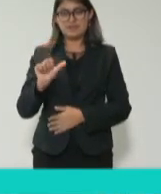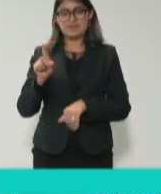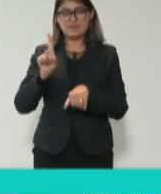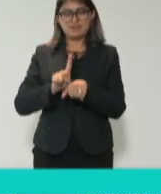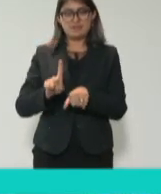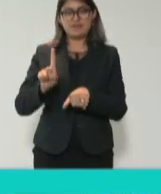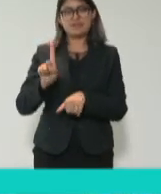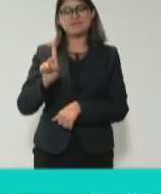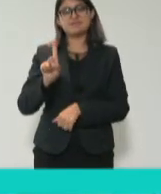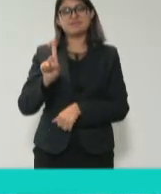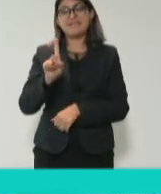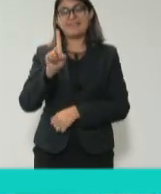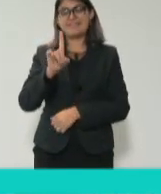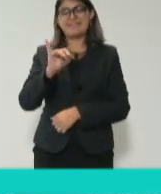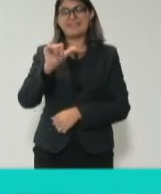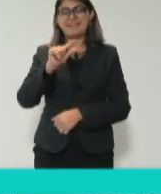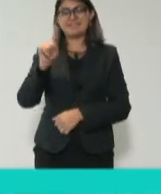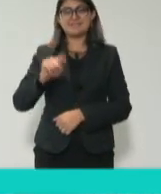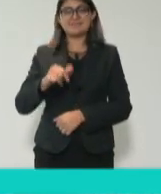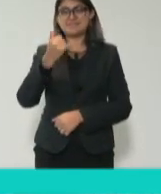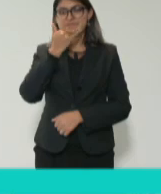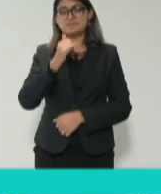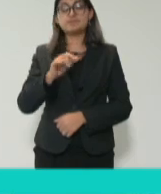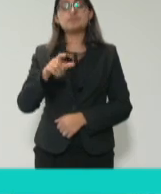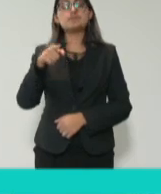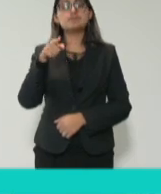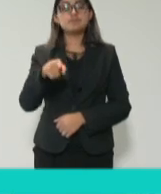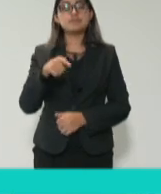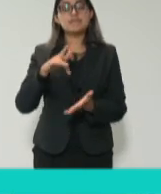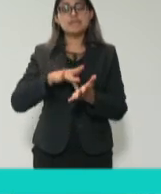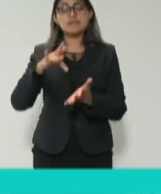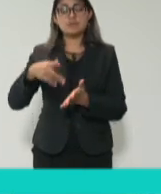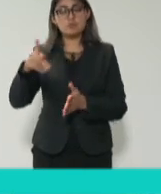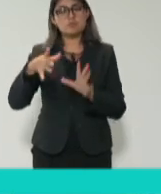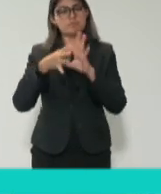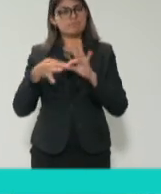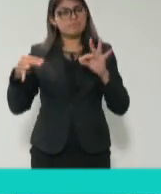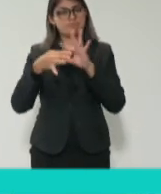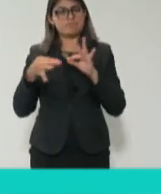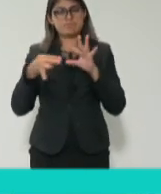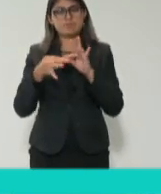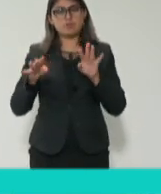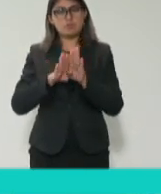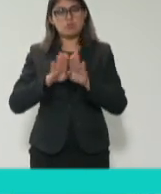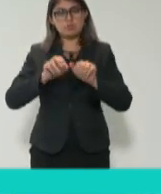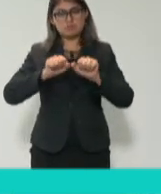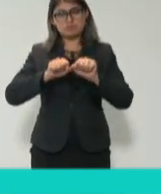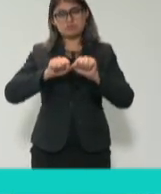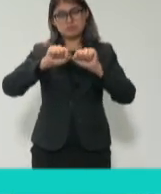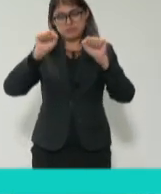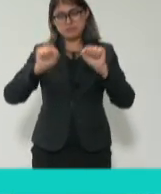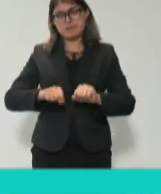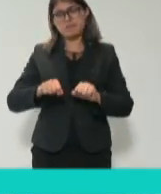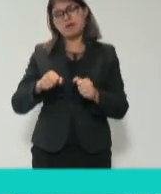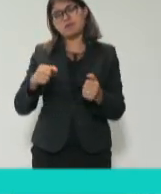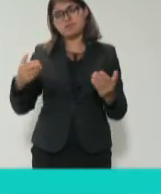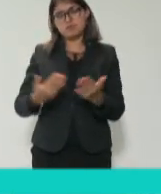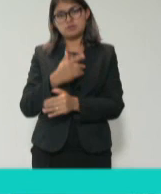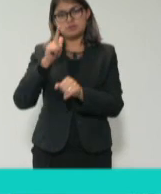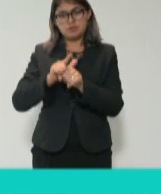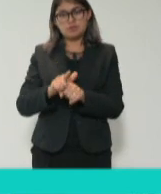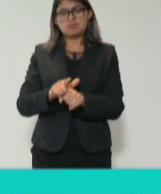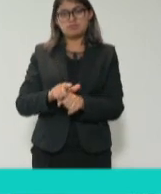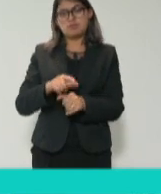haciendo, lo que todavía le hace falta por hacer al propio Sistema Nacional de Anticorrupción, pero de alguna